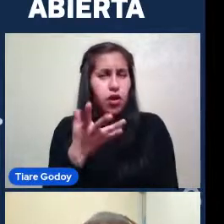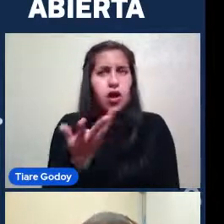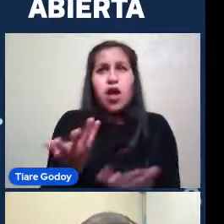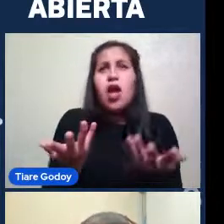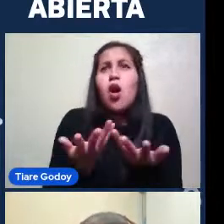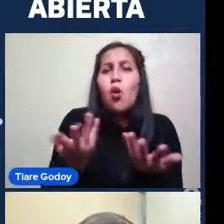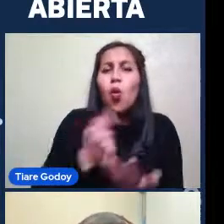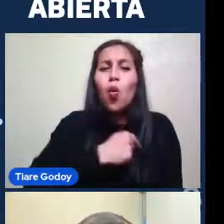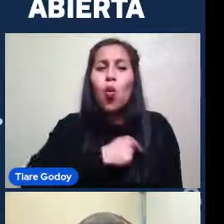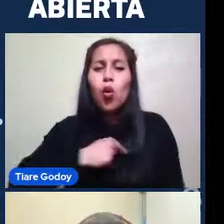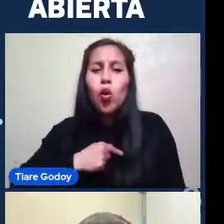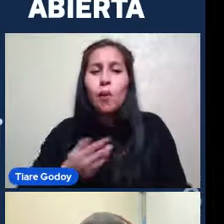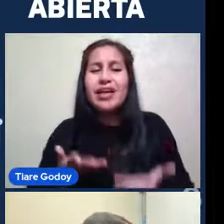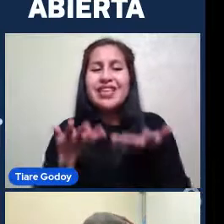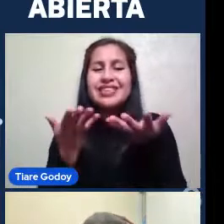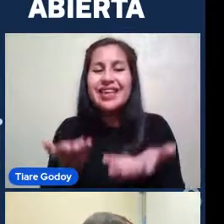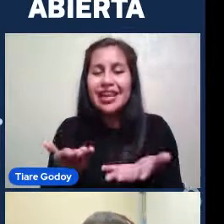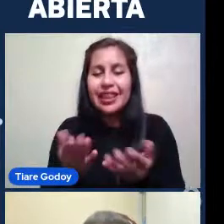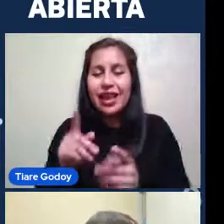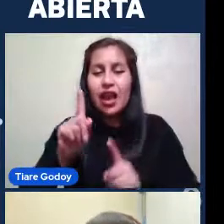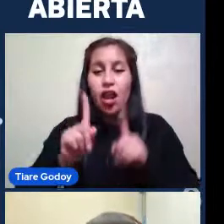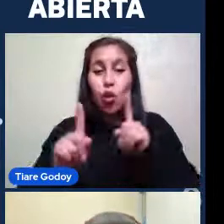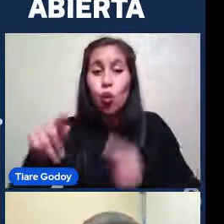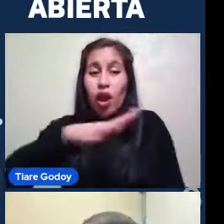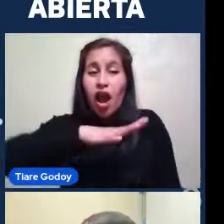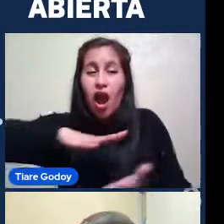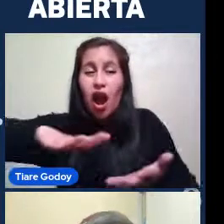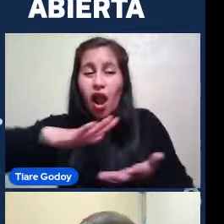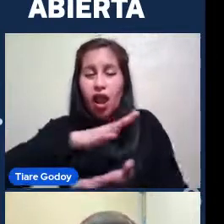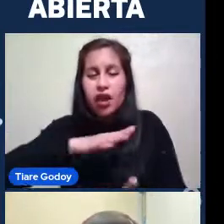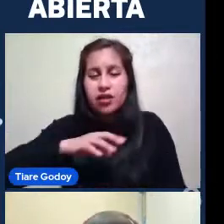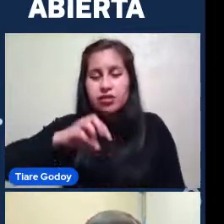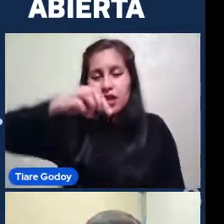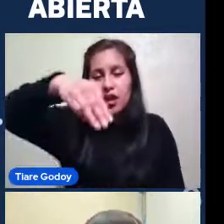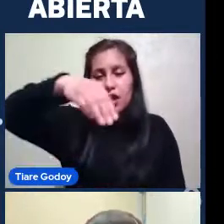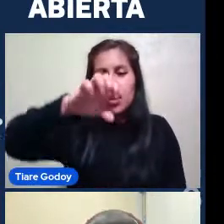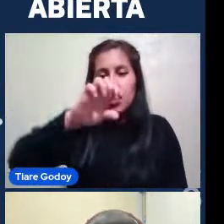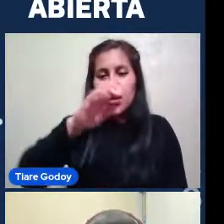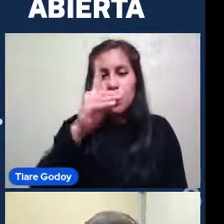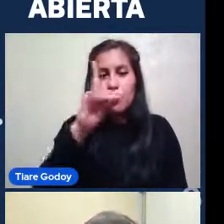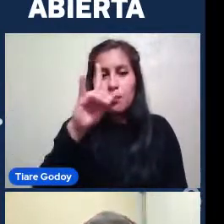se le da A un tipo De galaxia Medusa Como los animales Que viven en el mar